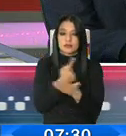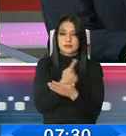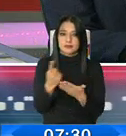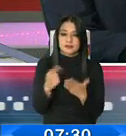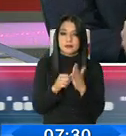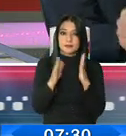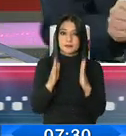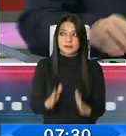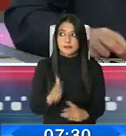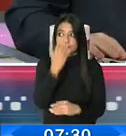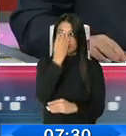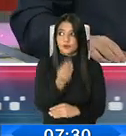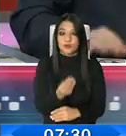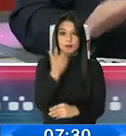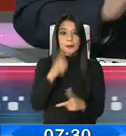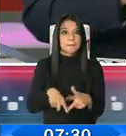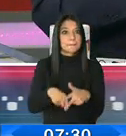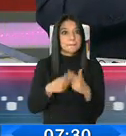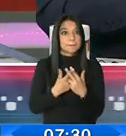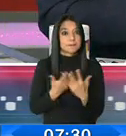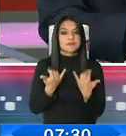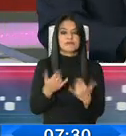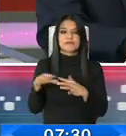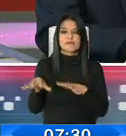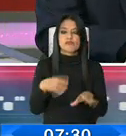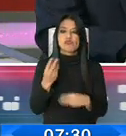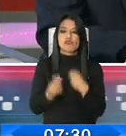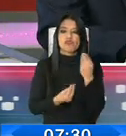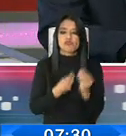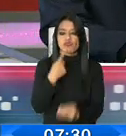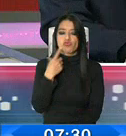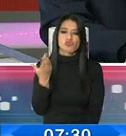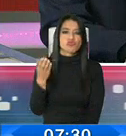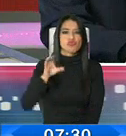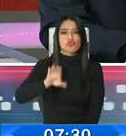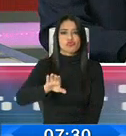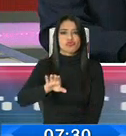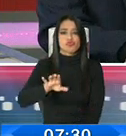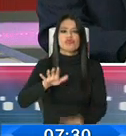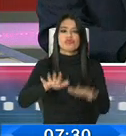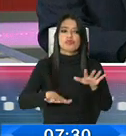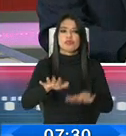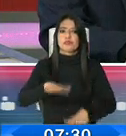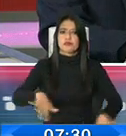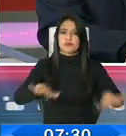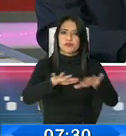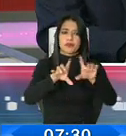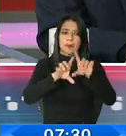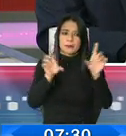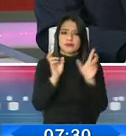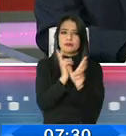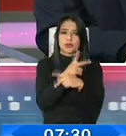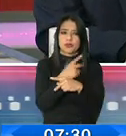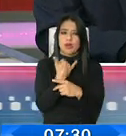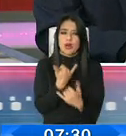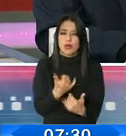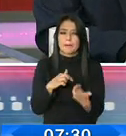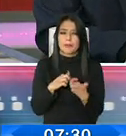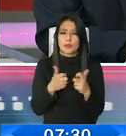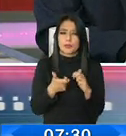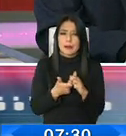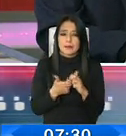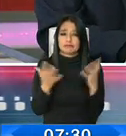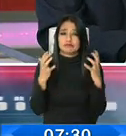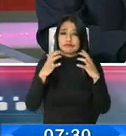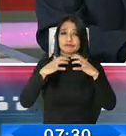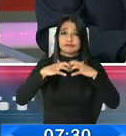ministro, entremos a materia, qué acciones se está tomando para dar liquidez justamente a estos sectores productivos que están tan aproblemados y